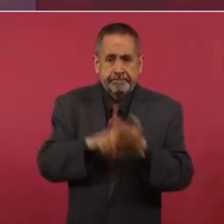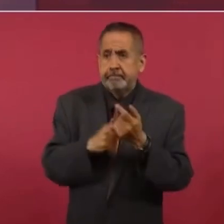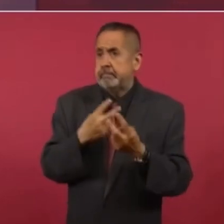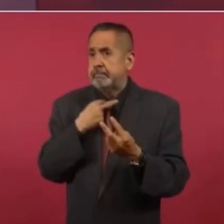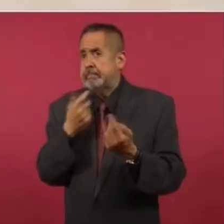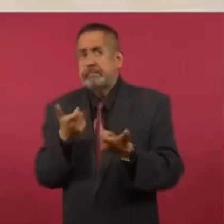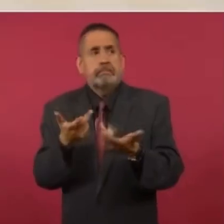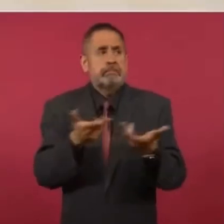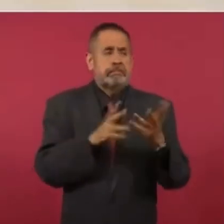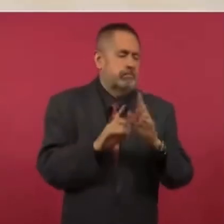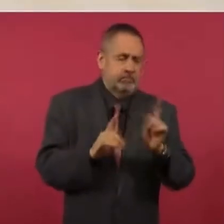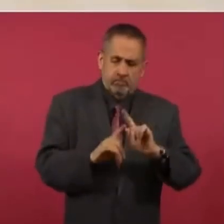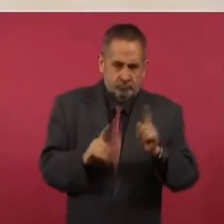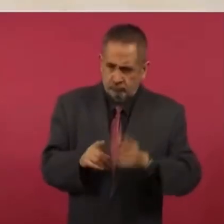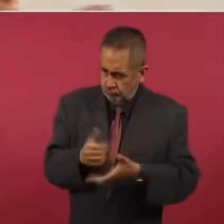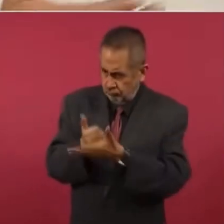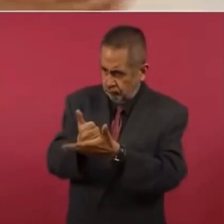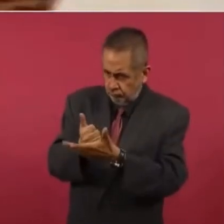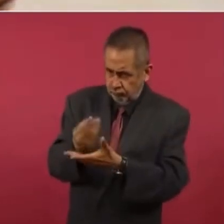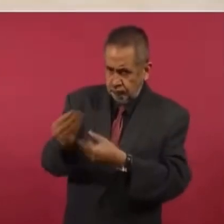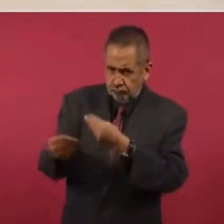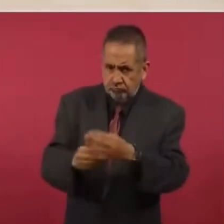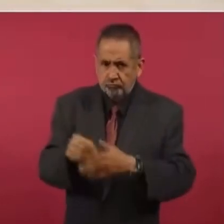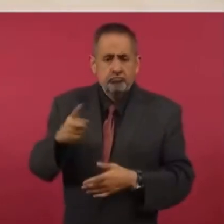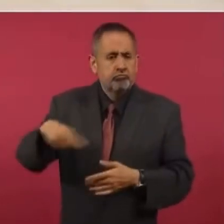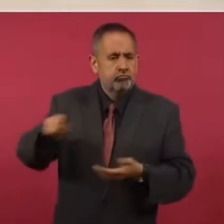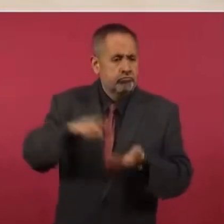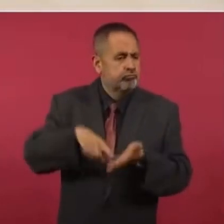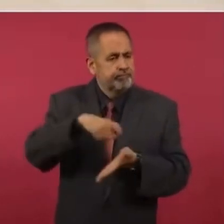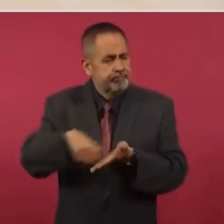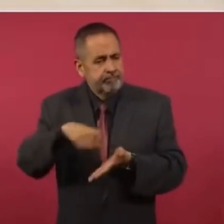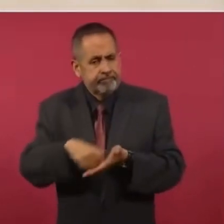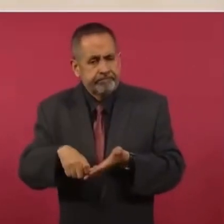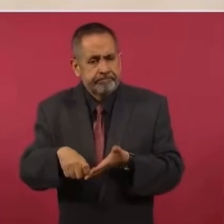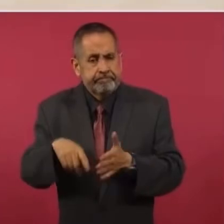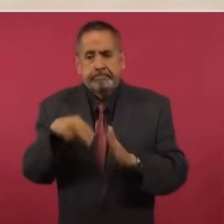que la gente no tuviese ni siquiera para comprar lo básico?